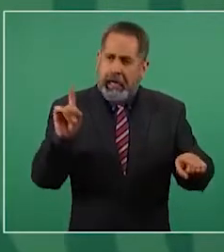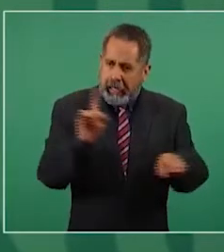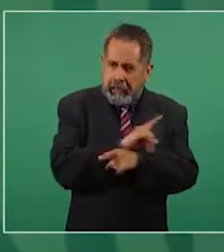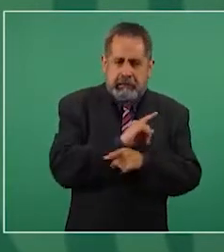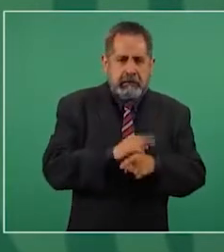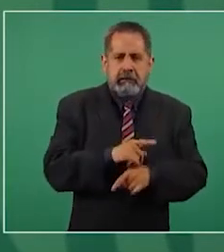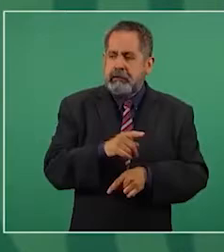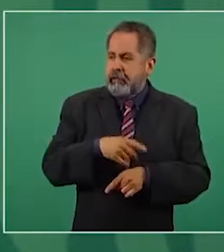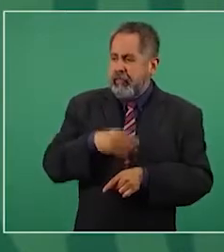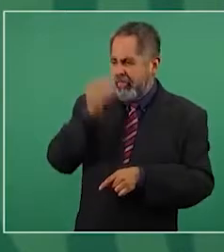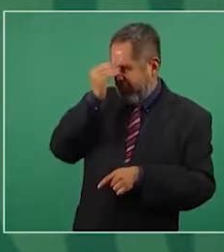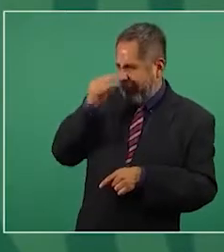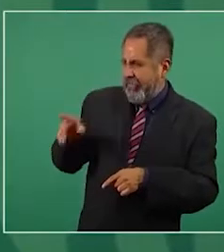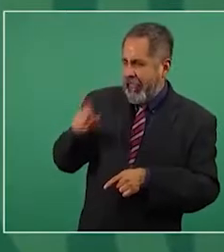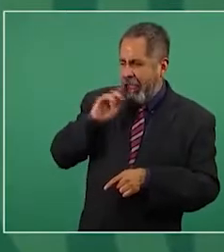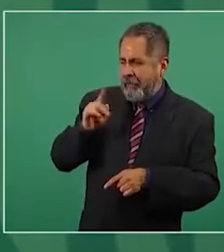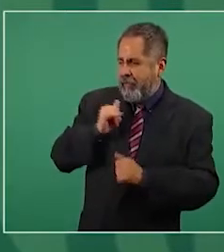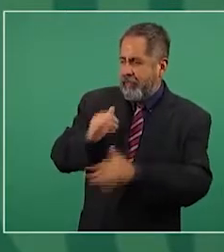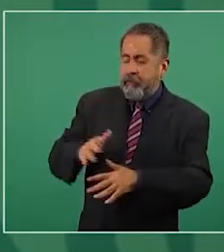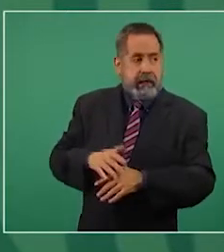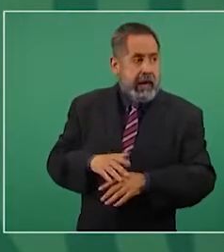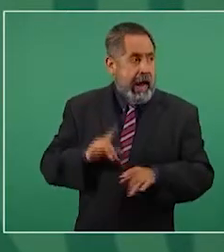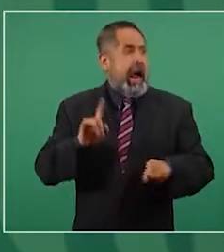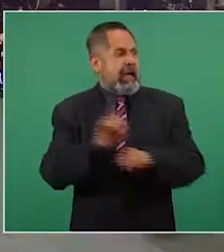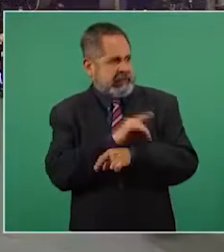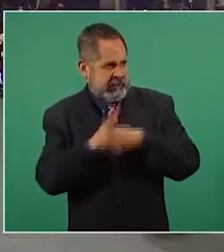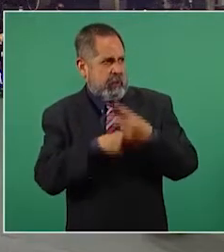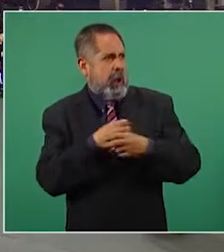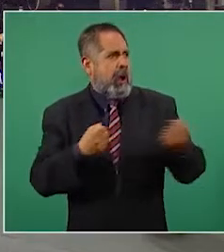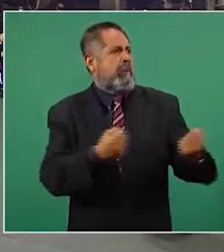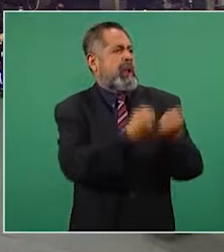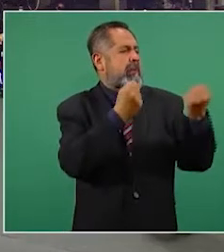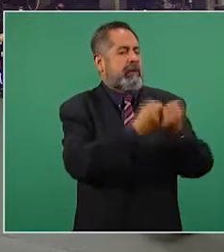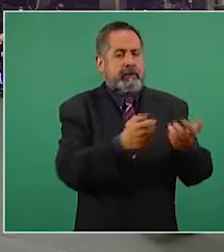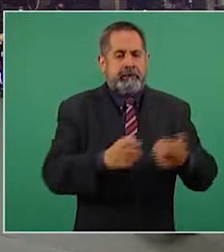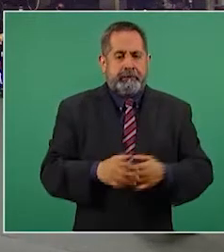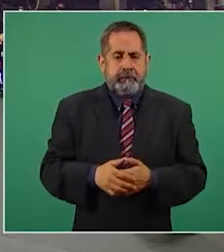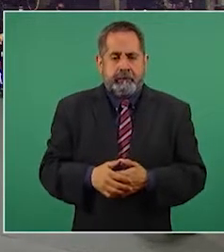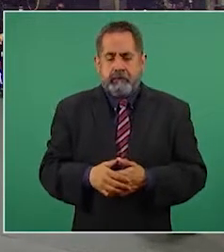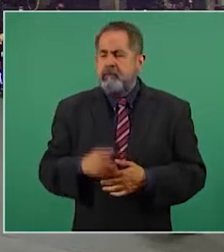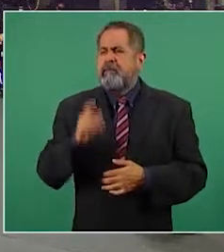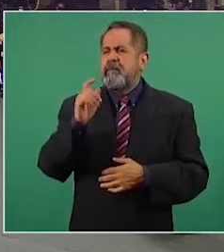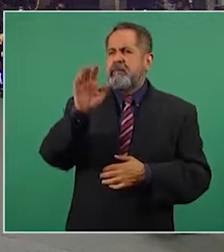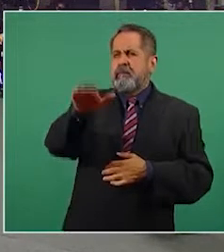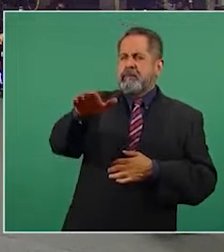trampa de la provocación, que no